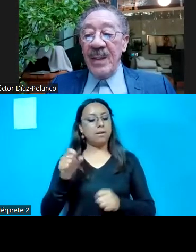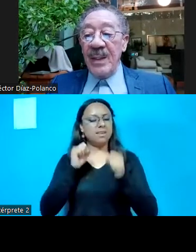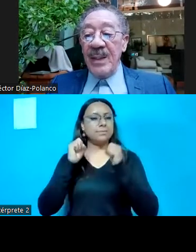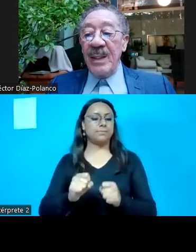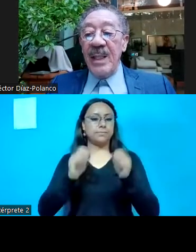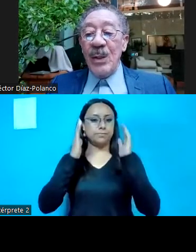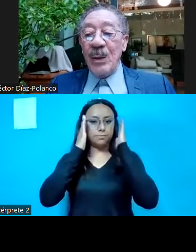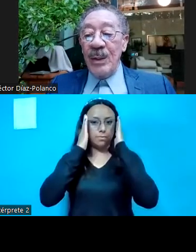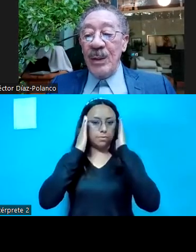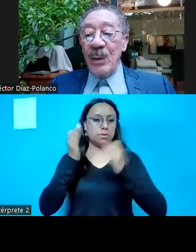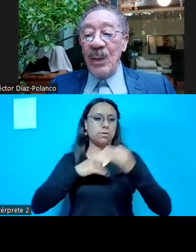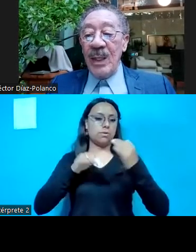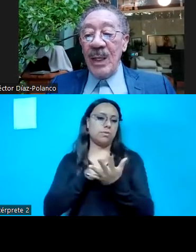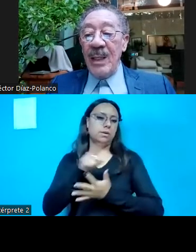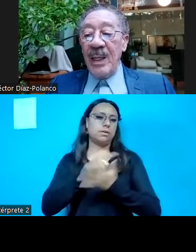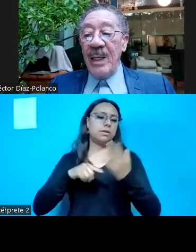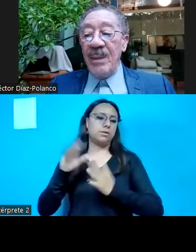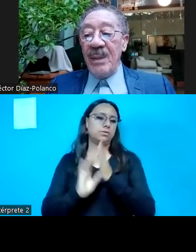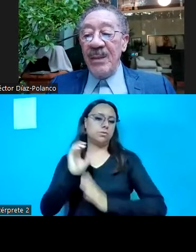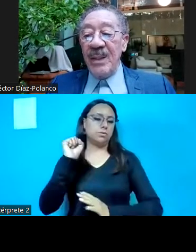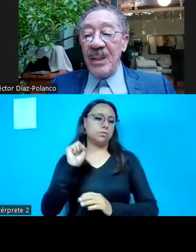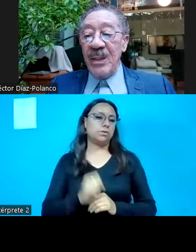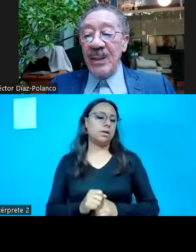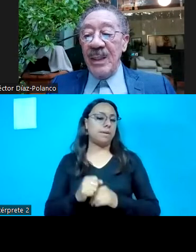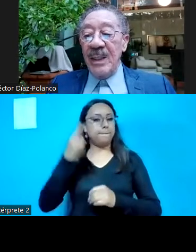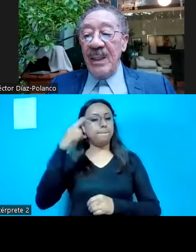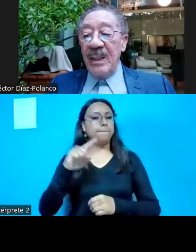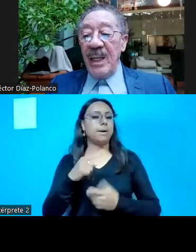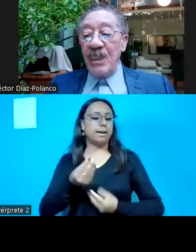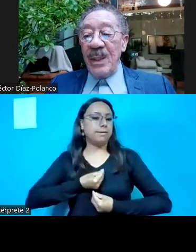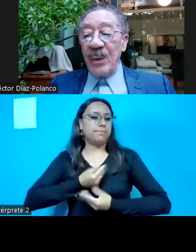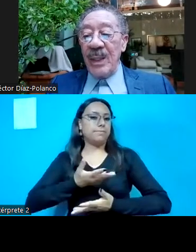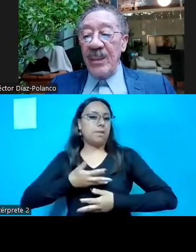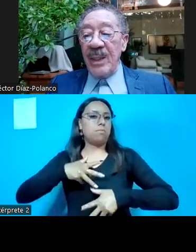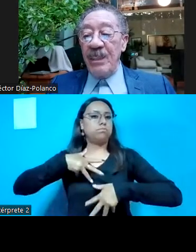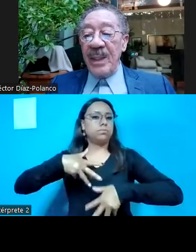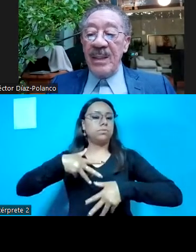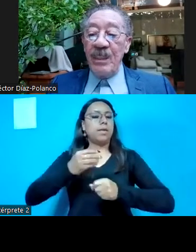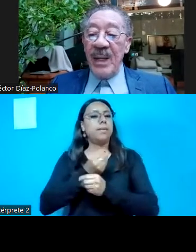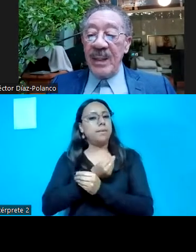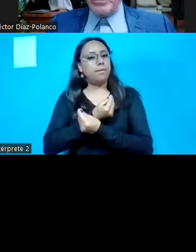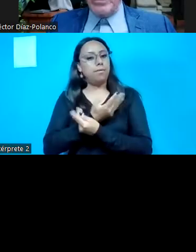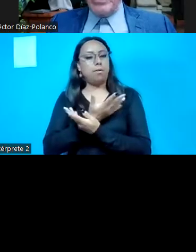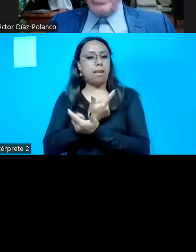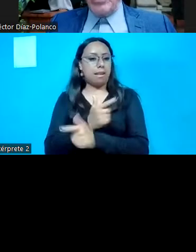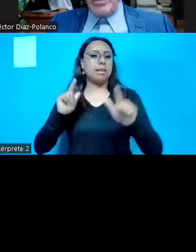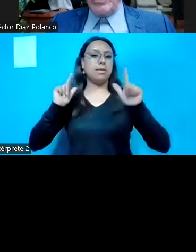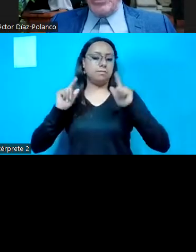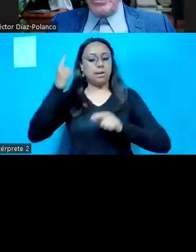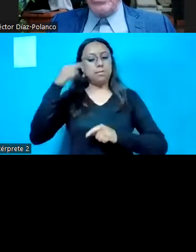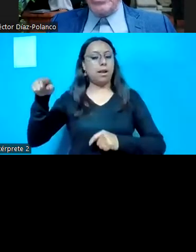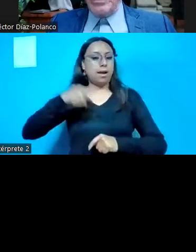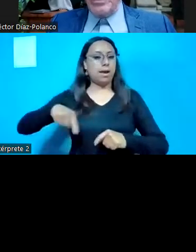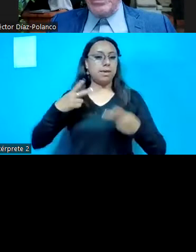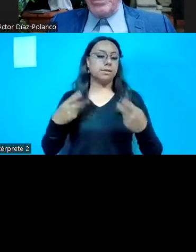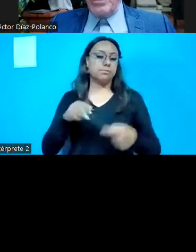y el derecho constitucional a la libre manifestación de las personas que habrán de participar en los actos